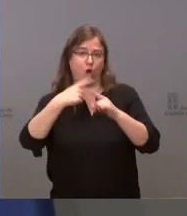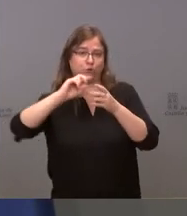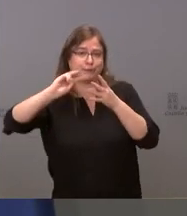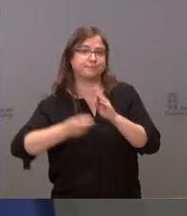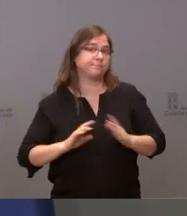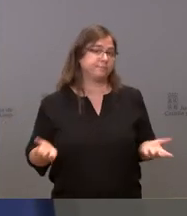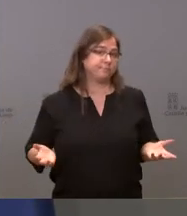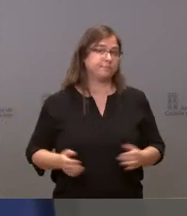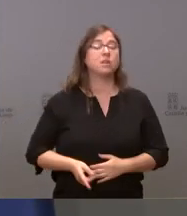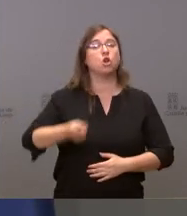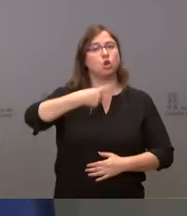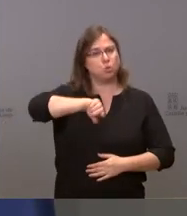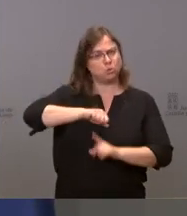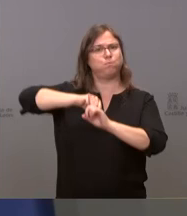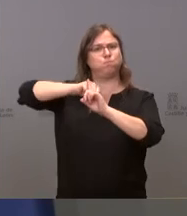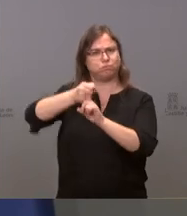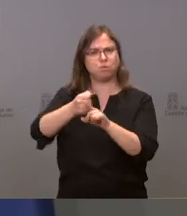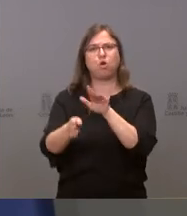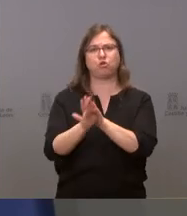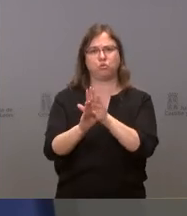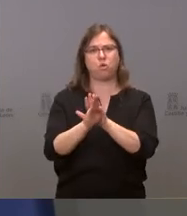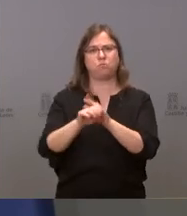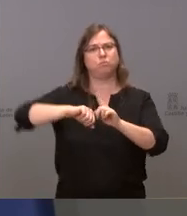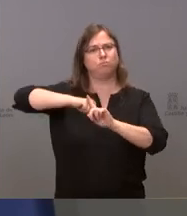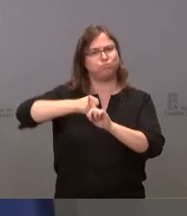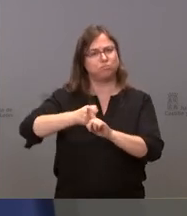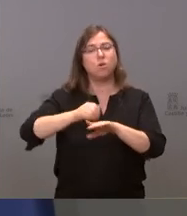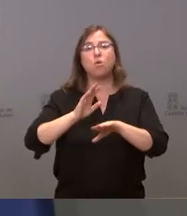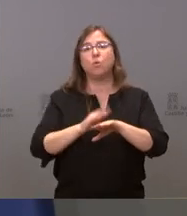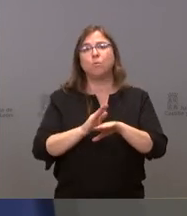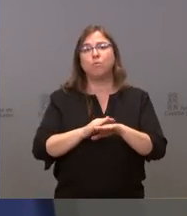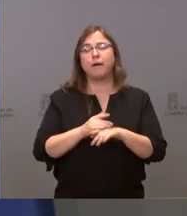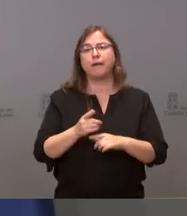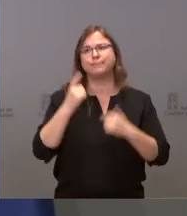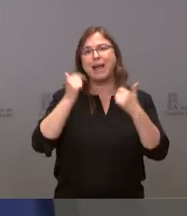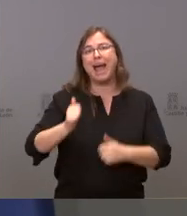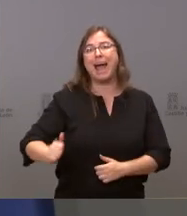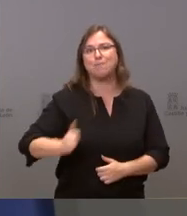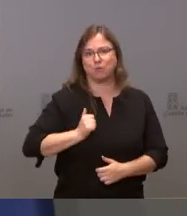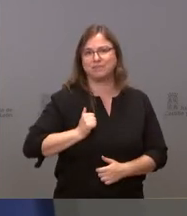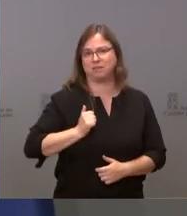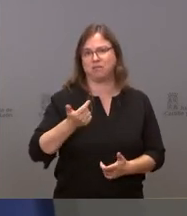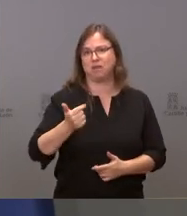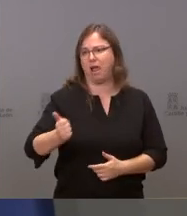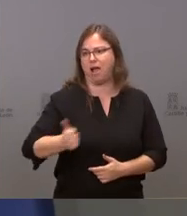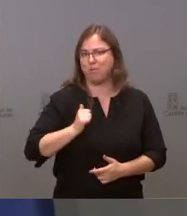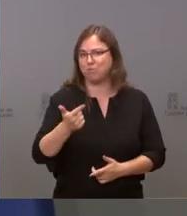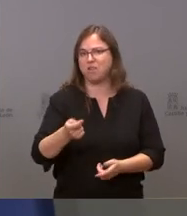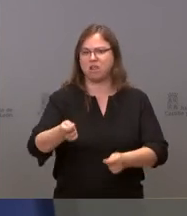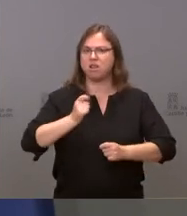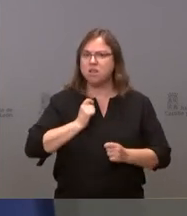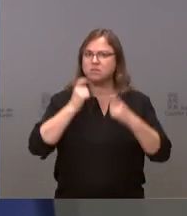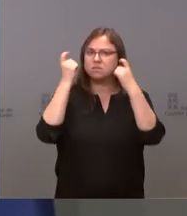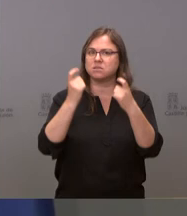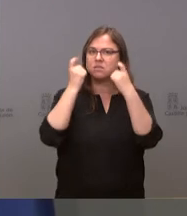Nosotros vamos a presionar todo lo posible porque no se desaproveche esta ventaja. Es una ventaja que nos ha costado mucho